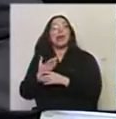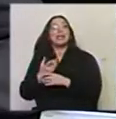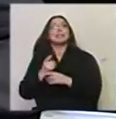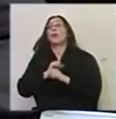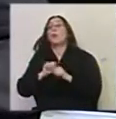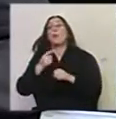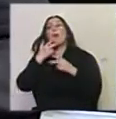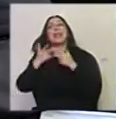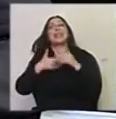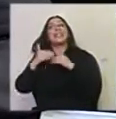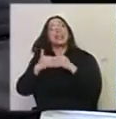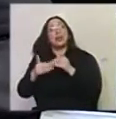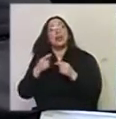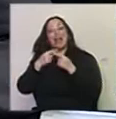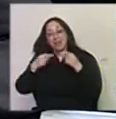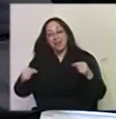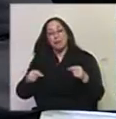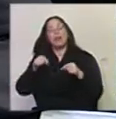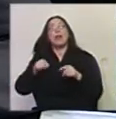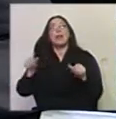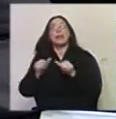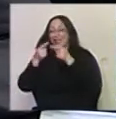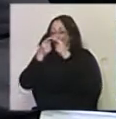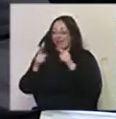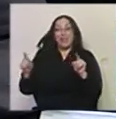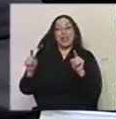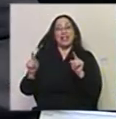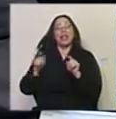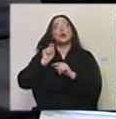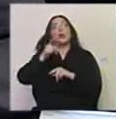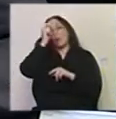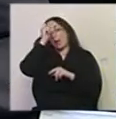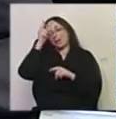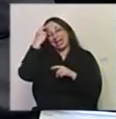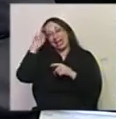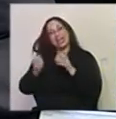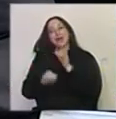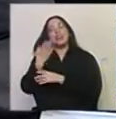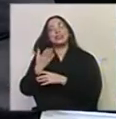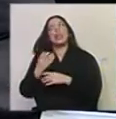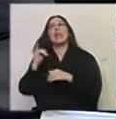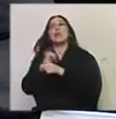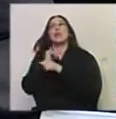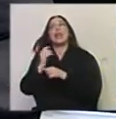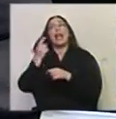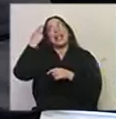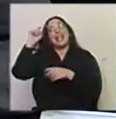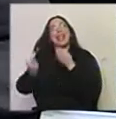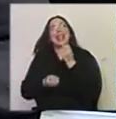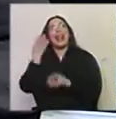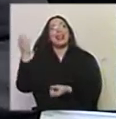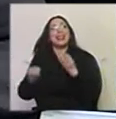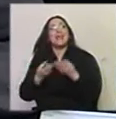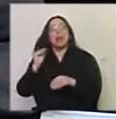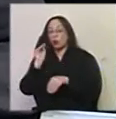desarrollo. Uno de los elementos que al Uruguay lo hacen diferente tal vez sea su capacidad de innovación y desarrollo. industrias creativas. en esto la cultura es un